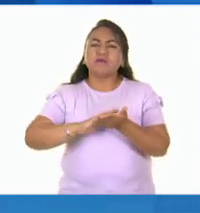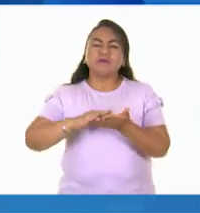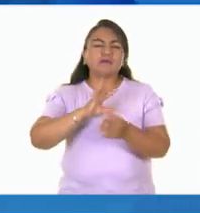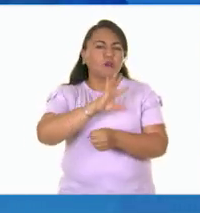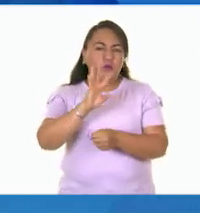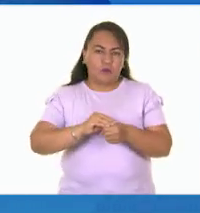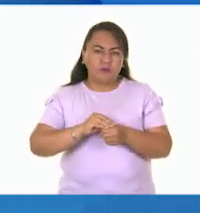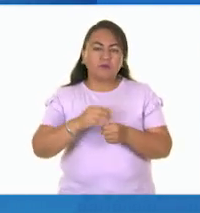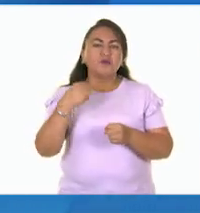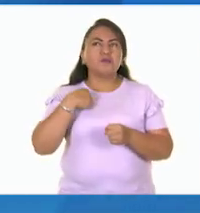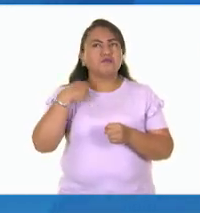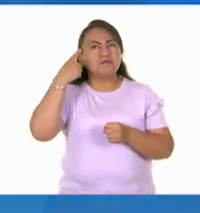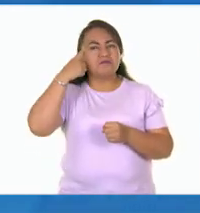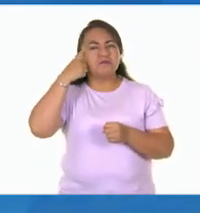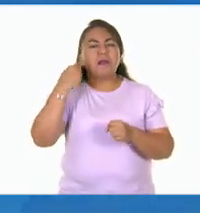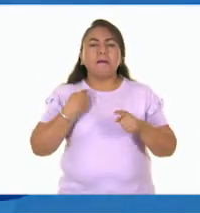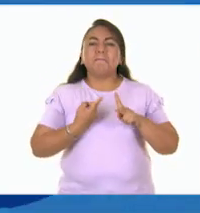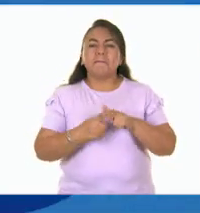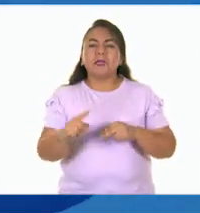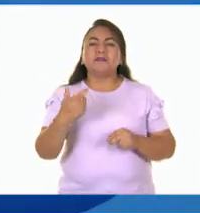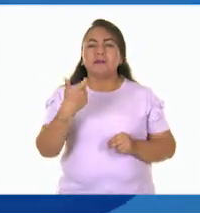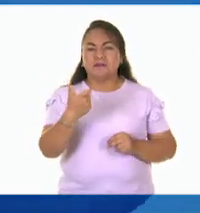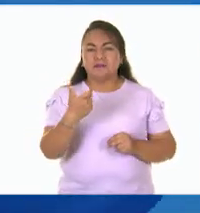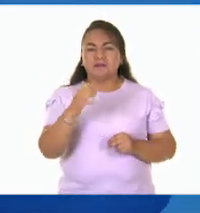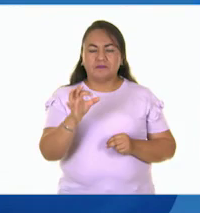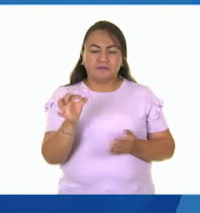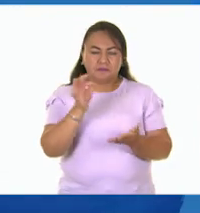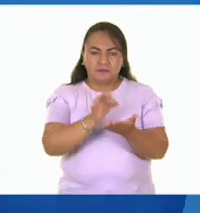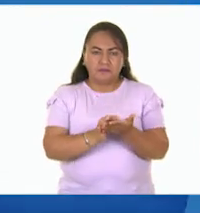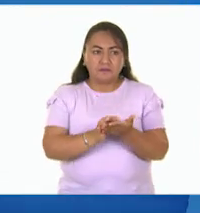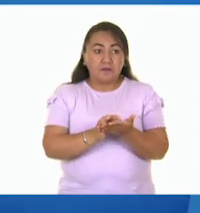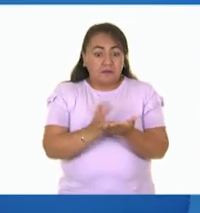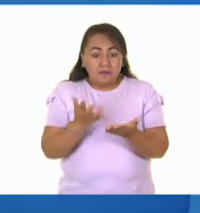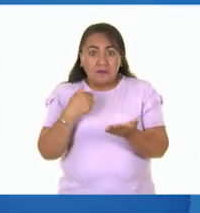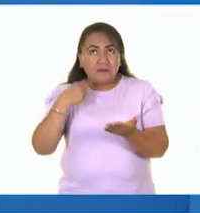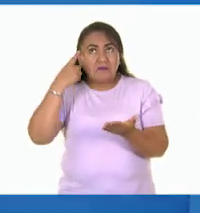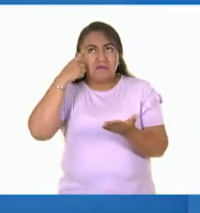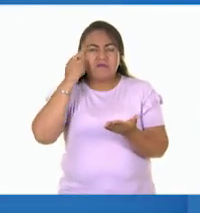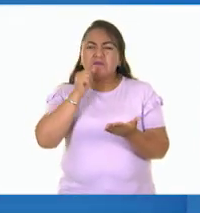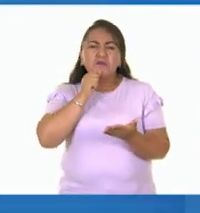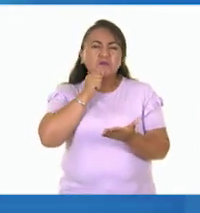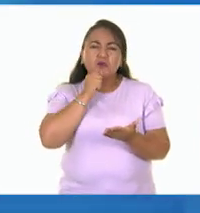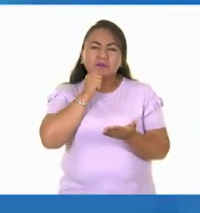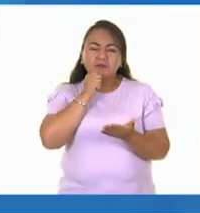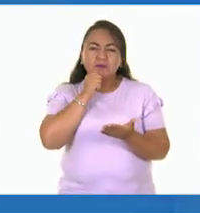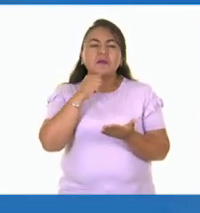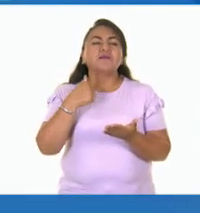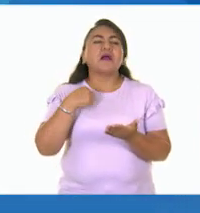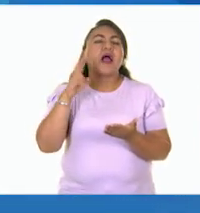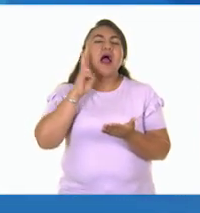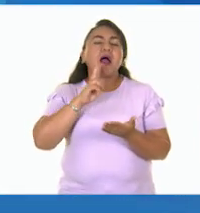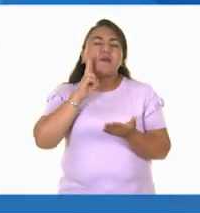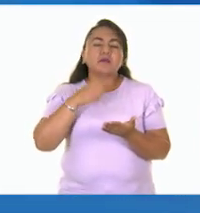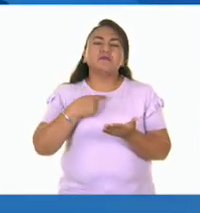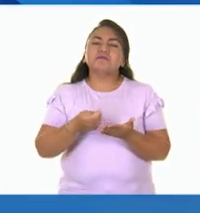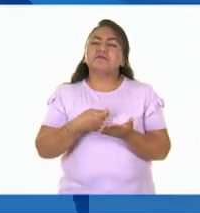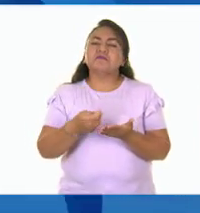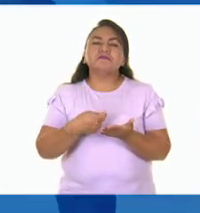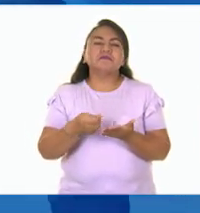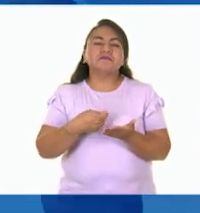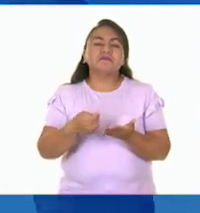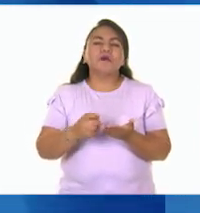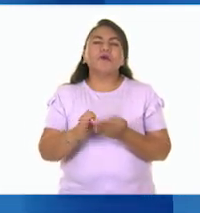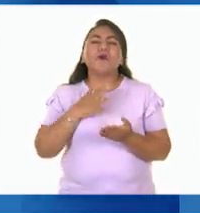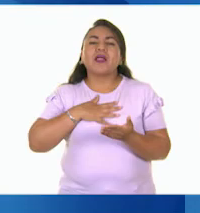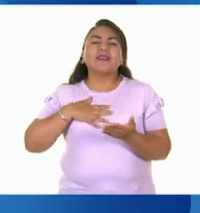Yo comenzaré con una moneda. No tengo algo en especial en mente. Dejaremos que me vaya llevando este